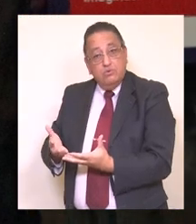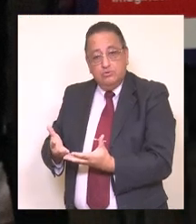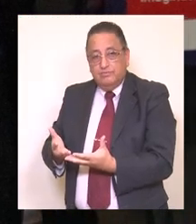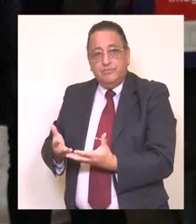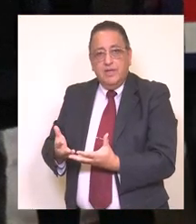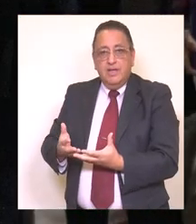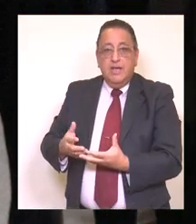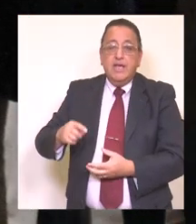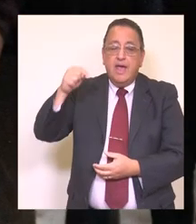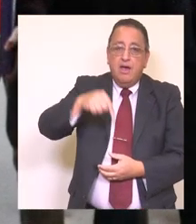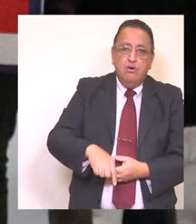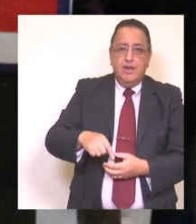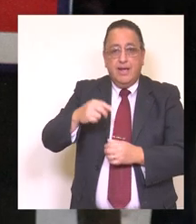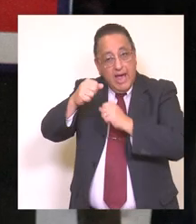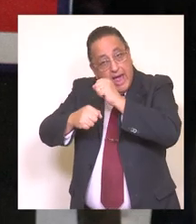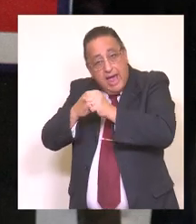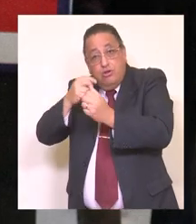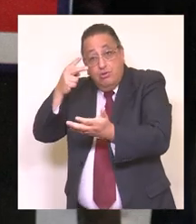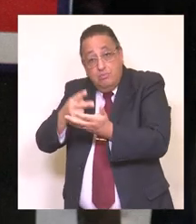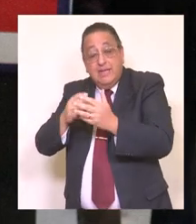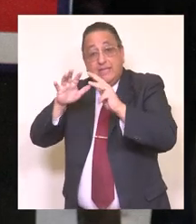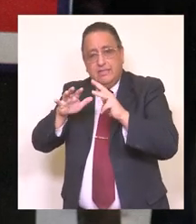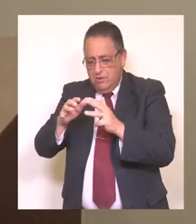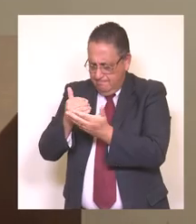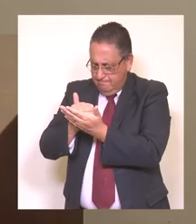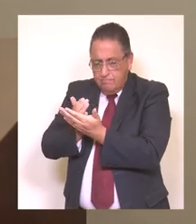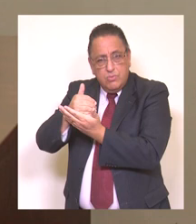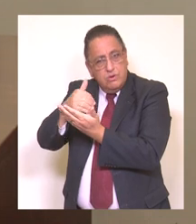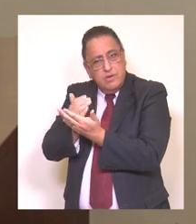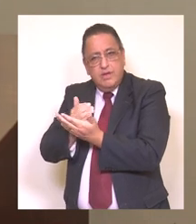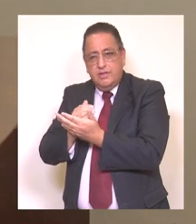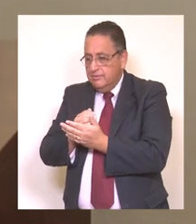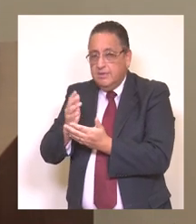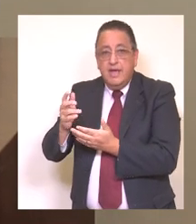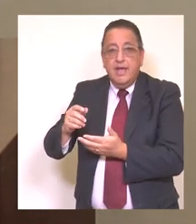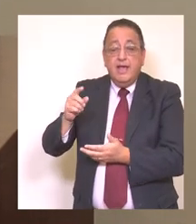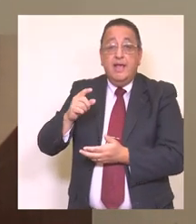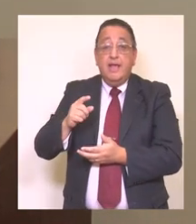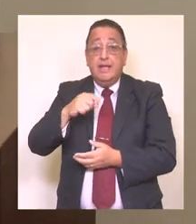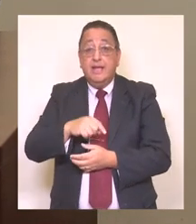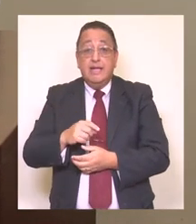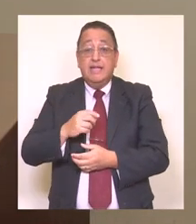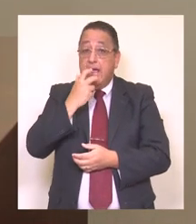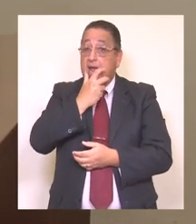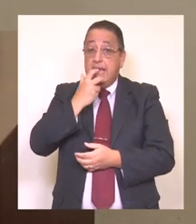globalizado, por eso ello nos lleva a crear durante el 2019 un proyecto comunal